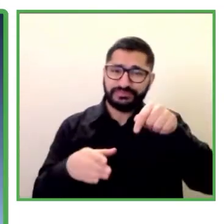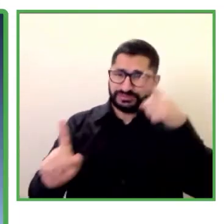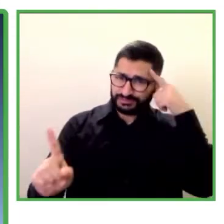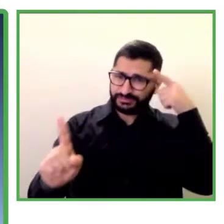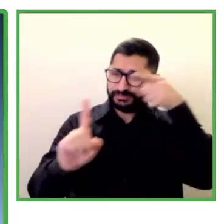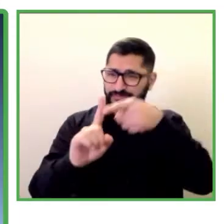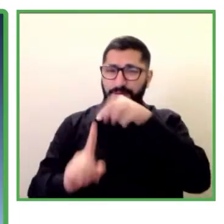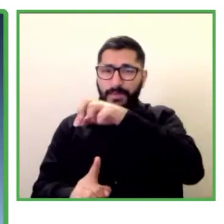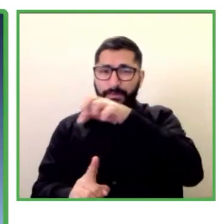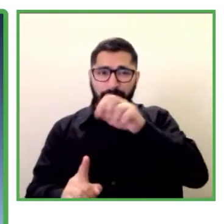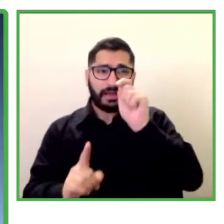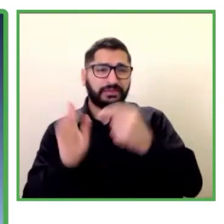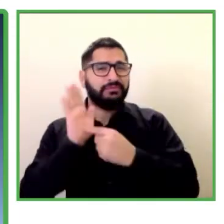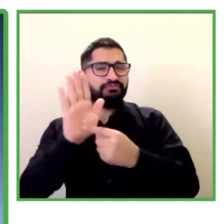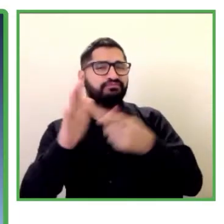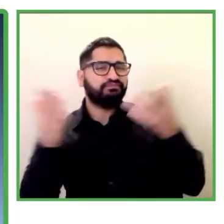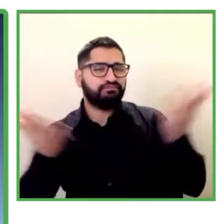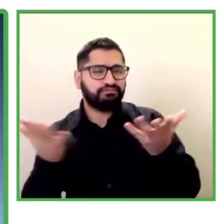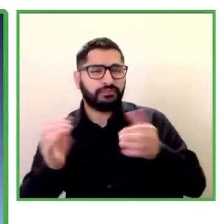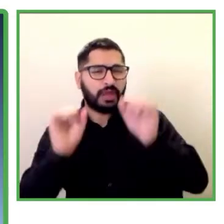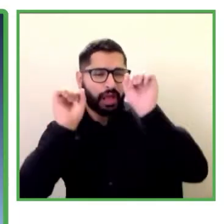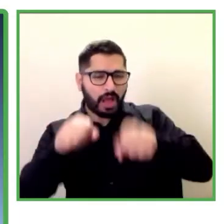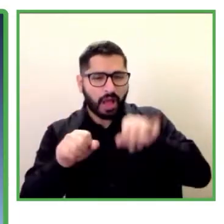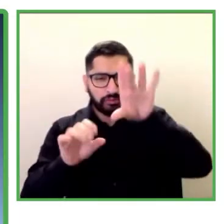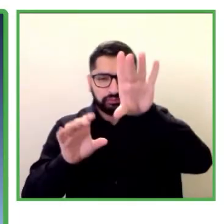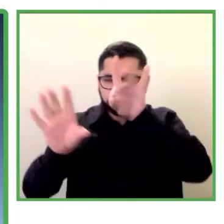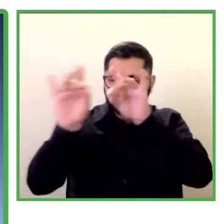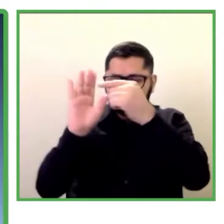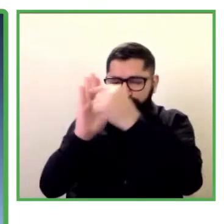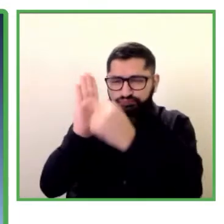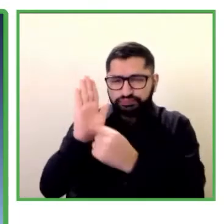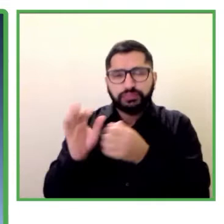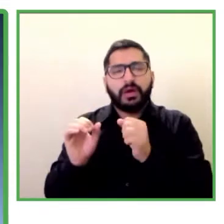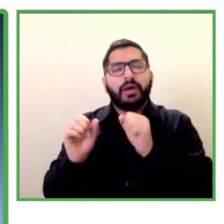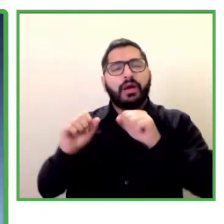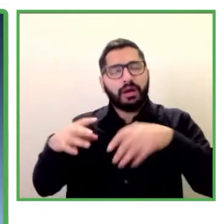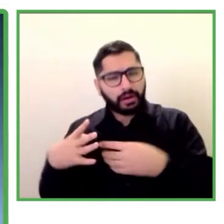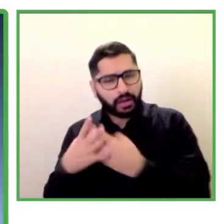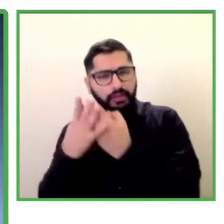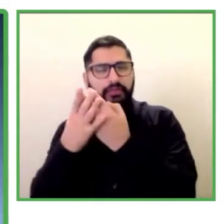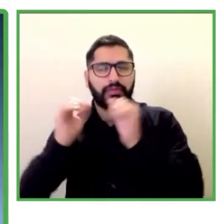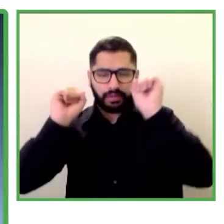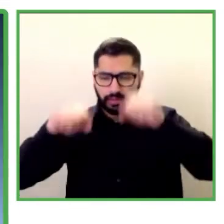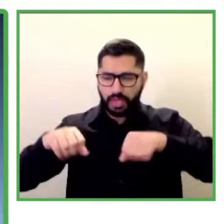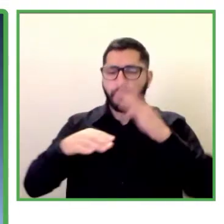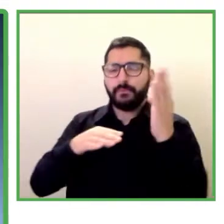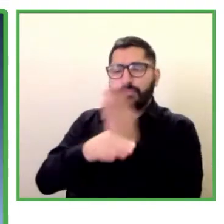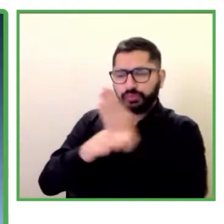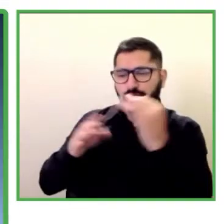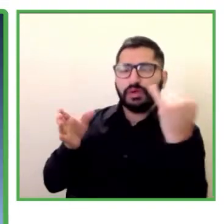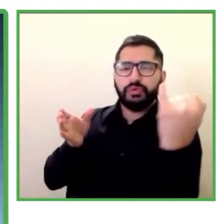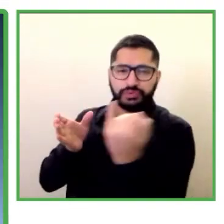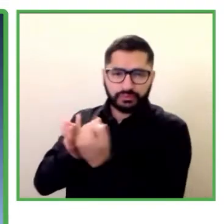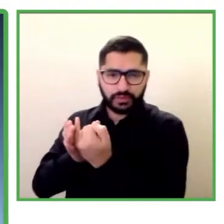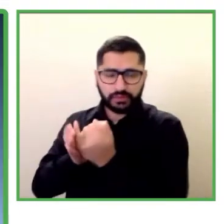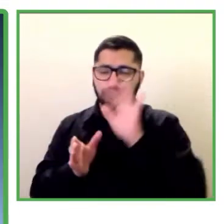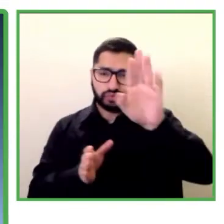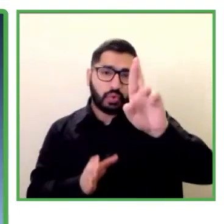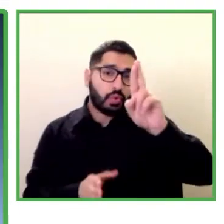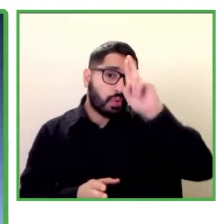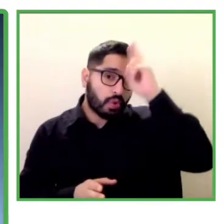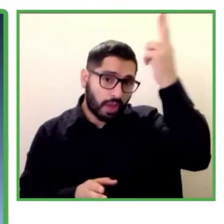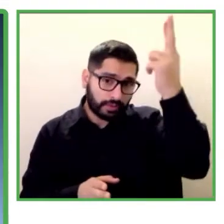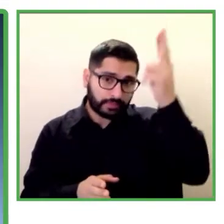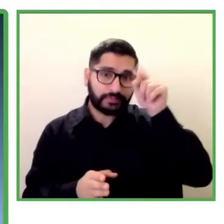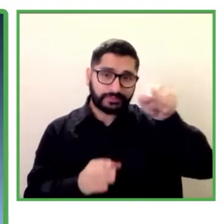parte de lo que es la Red de Empresas Inclusivas de Uruguay, que tuvo su punto de partida el 27 de mayo pasado. Es decir, que estamos ya